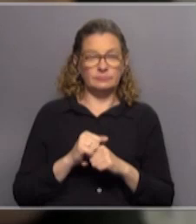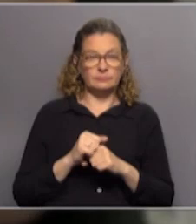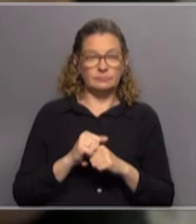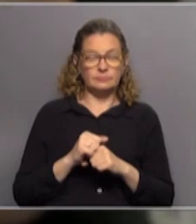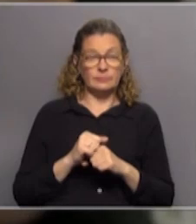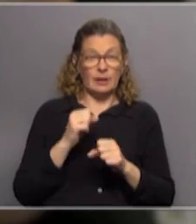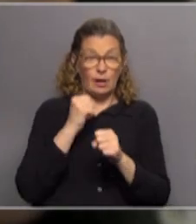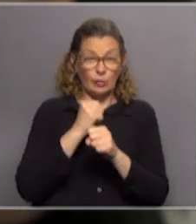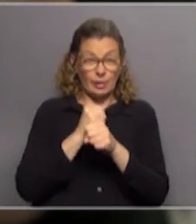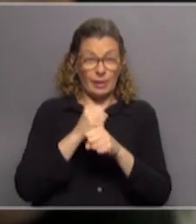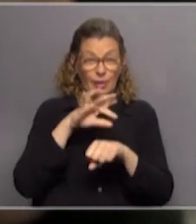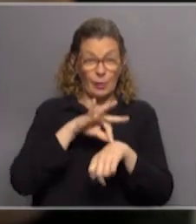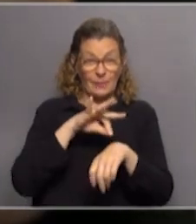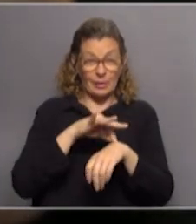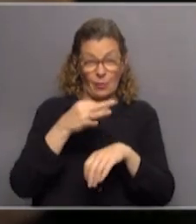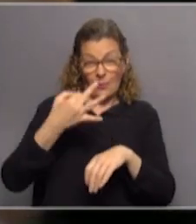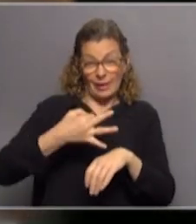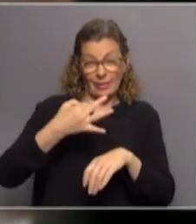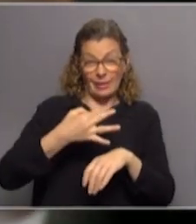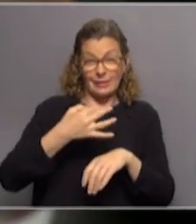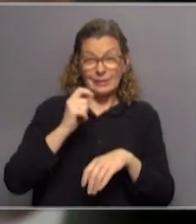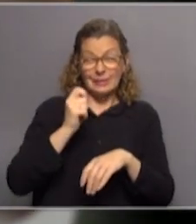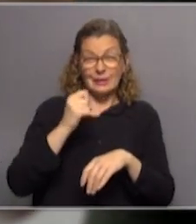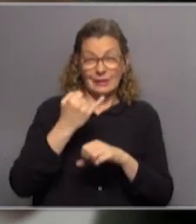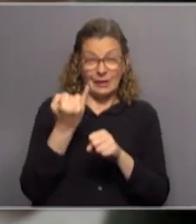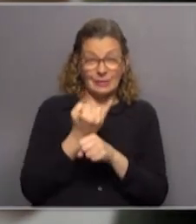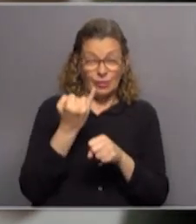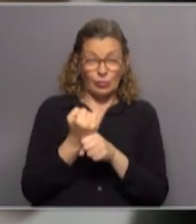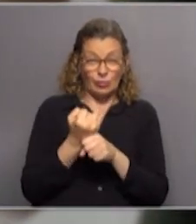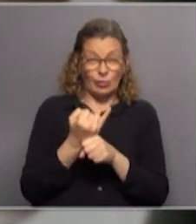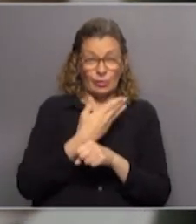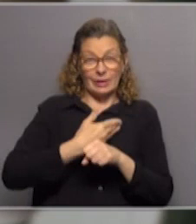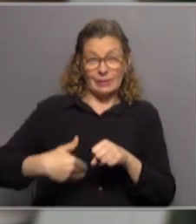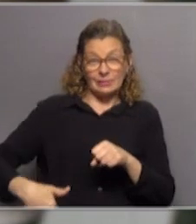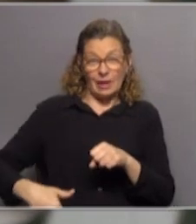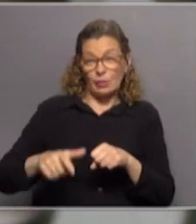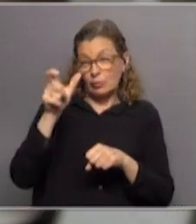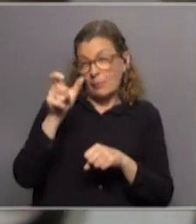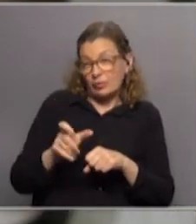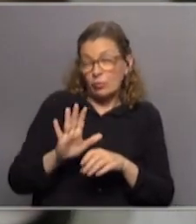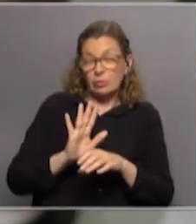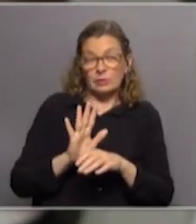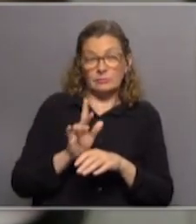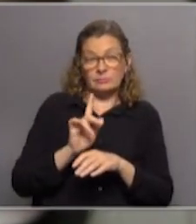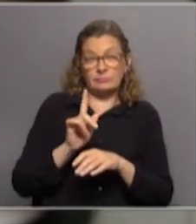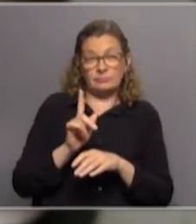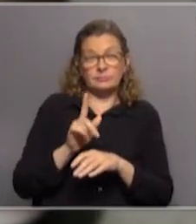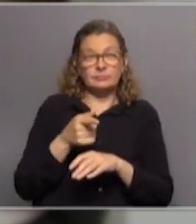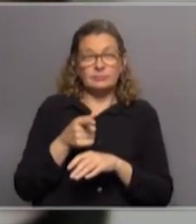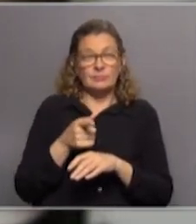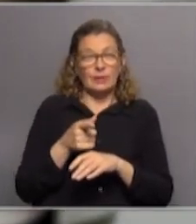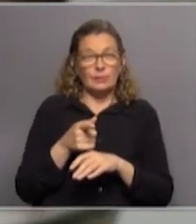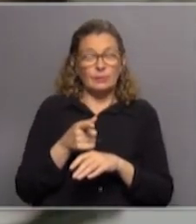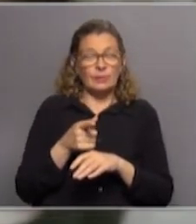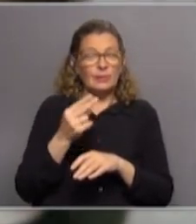A los trabajadores médicos en realidad quién dirige la institución, si es el Estado, si es un particular, no es tanto el